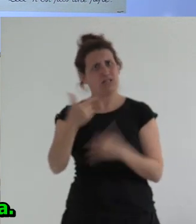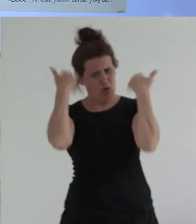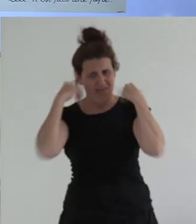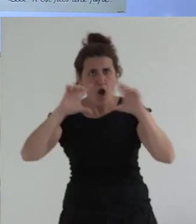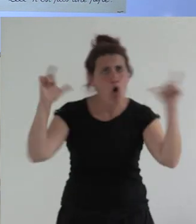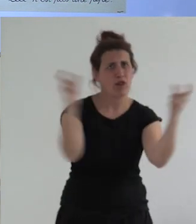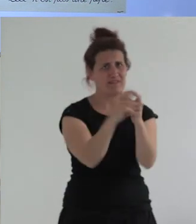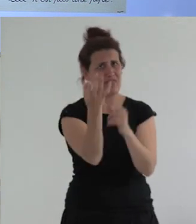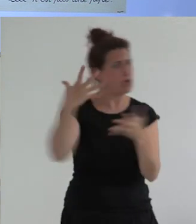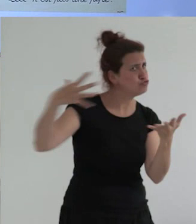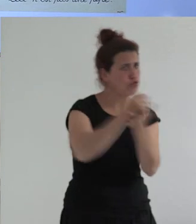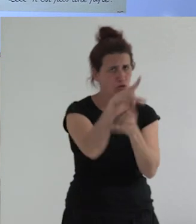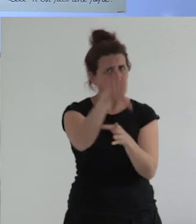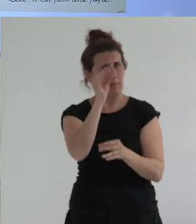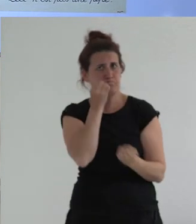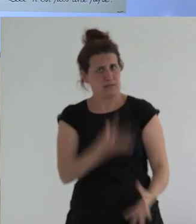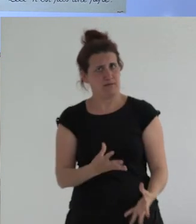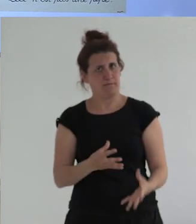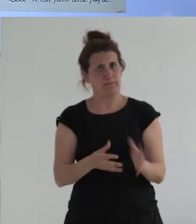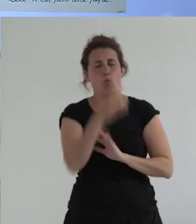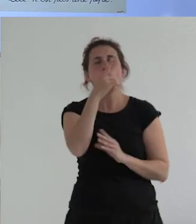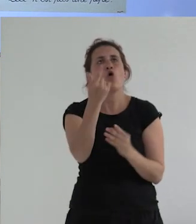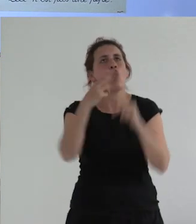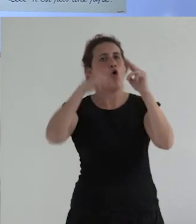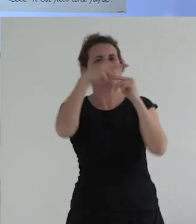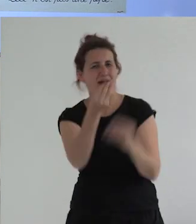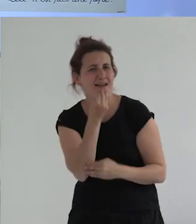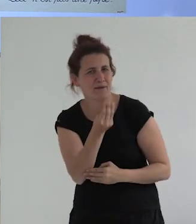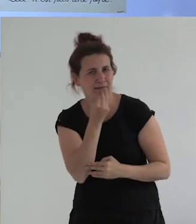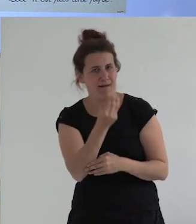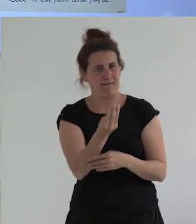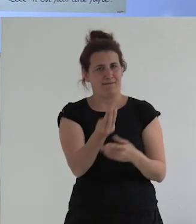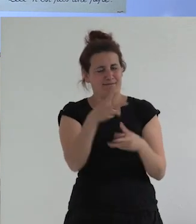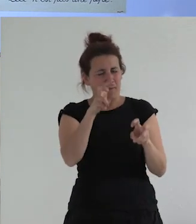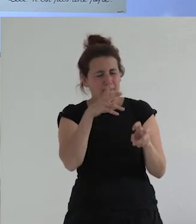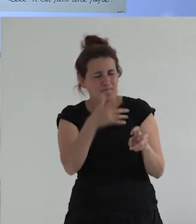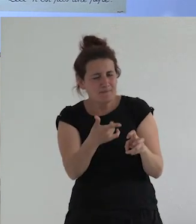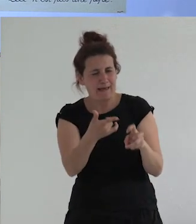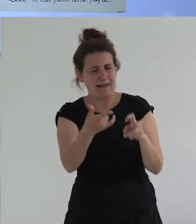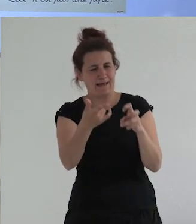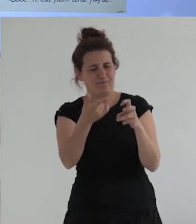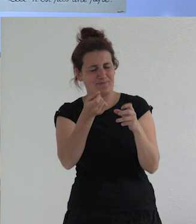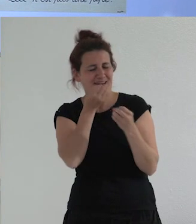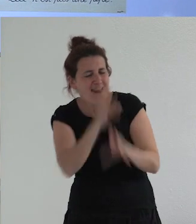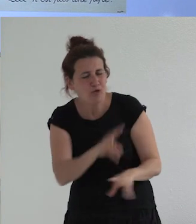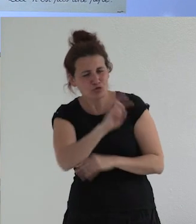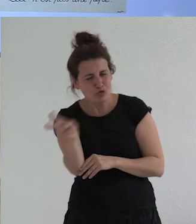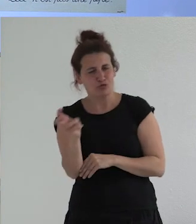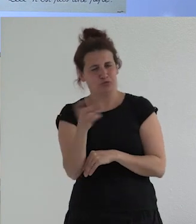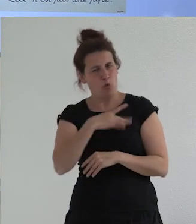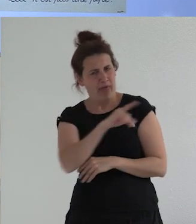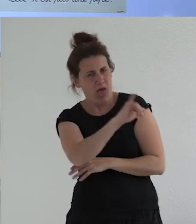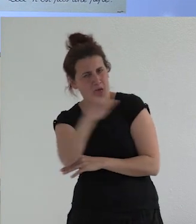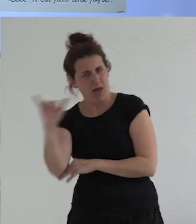y por otro lado la responsabilidad de construir alimentar estos otros relatos que permitan a otras familias acompañar desde otros lugares y no entrar en